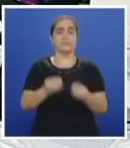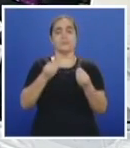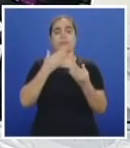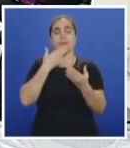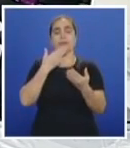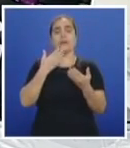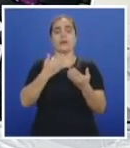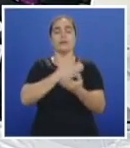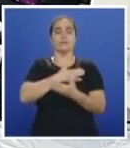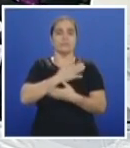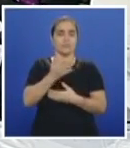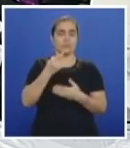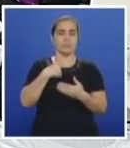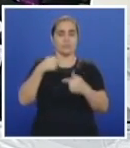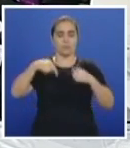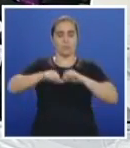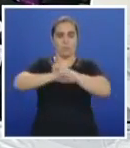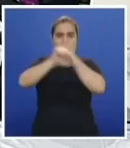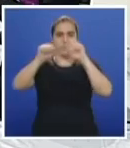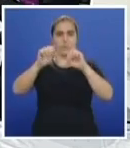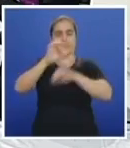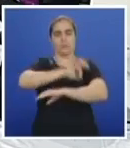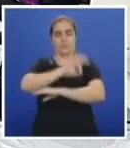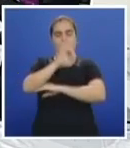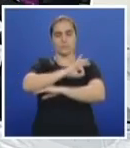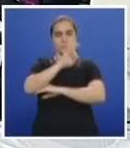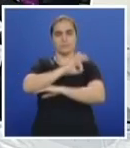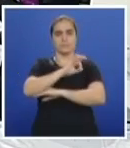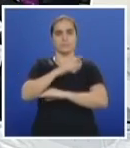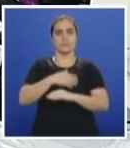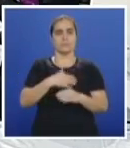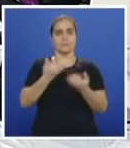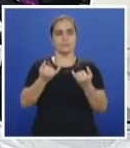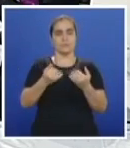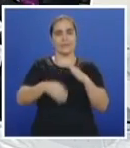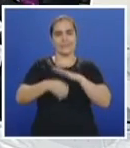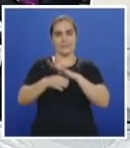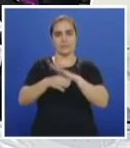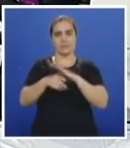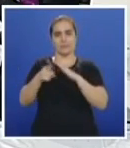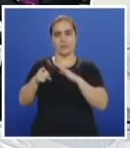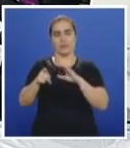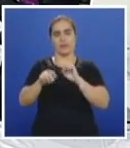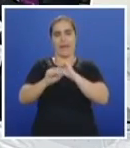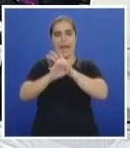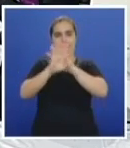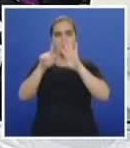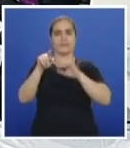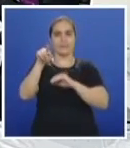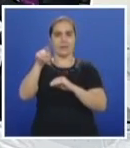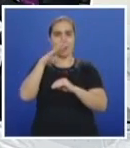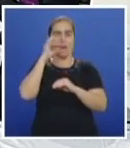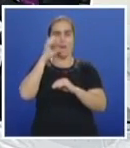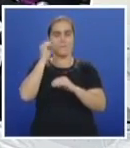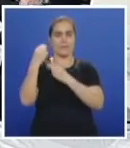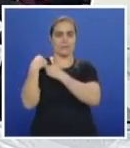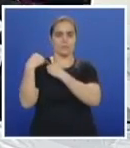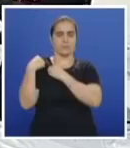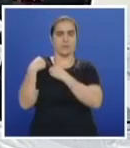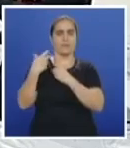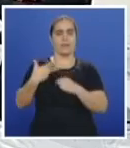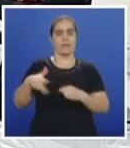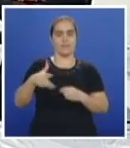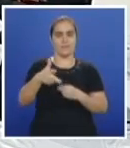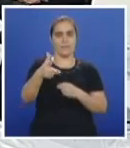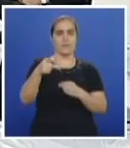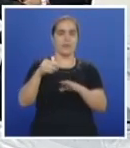compartir con ustedes en la franja de las mañanas de nuestro canal regional Telepacífico. En minutos continuará el secretario de Tránsito en un espacio muy breve en Amaneciendo, pero también